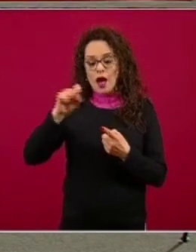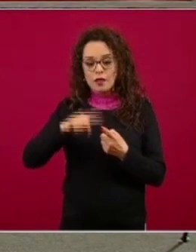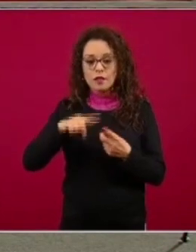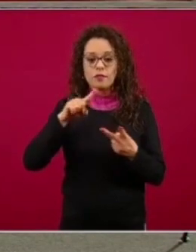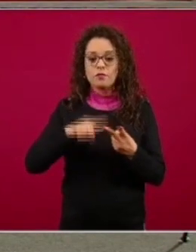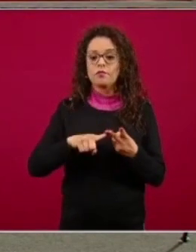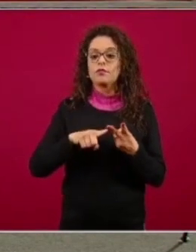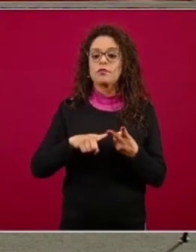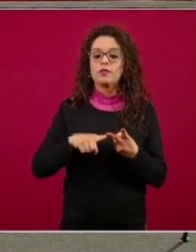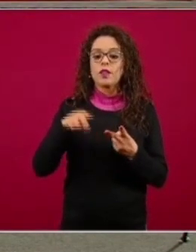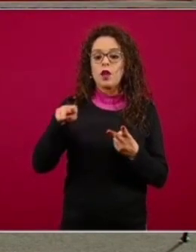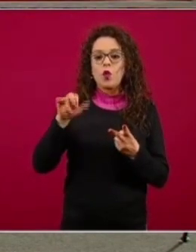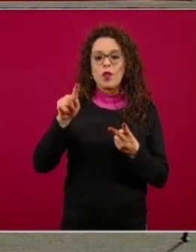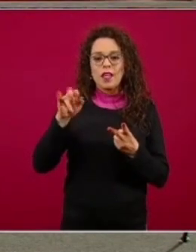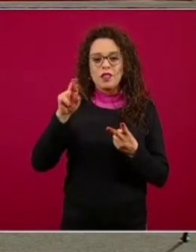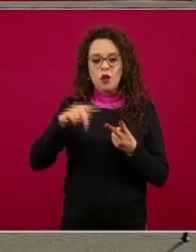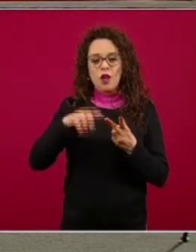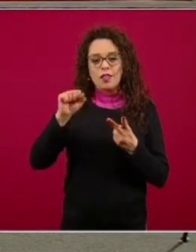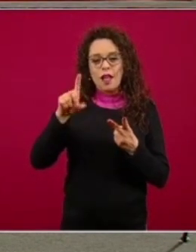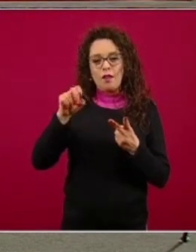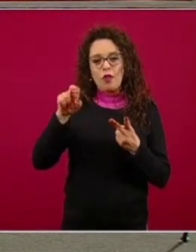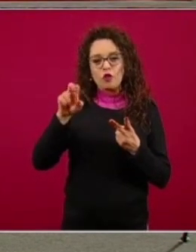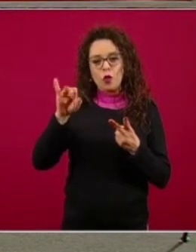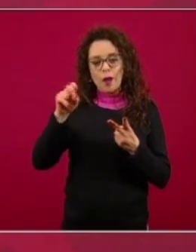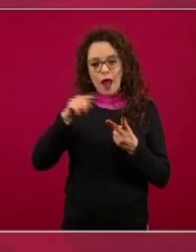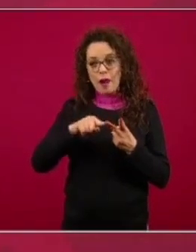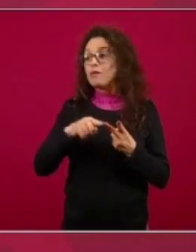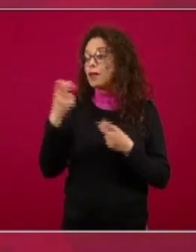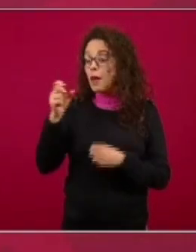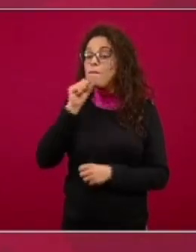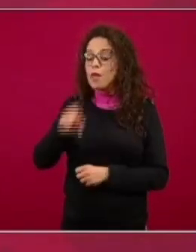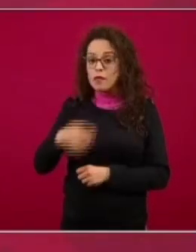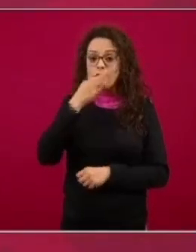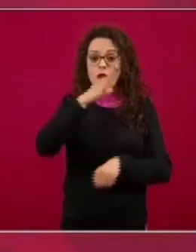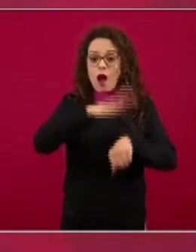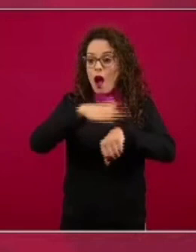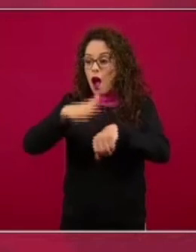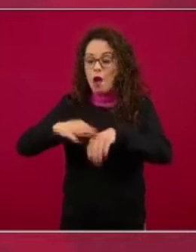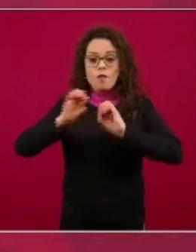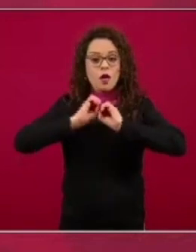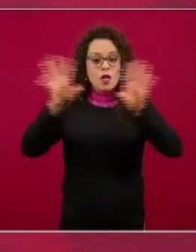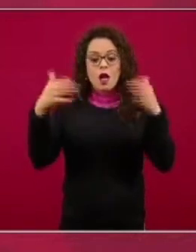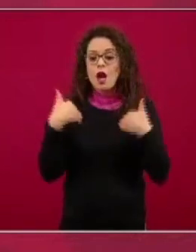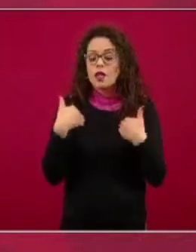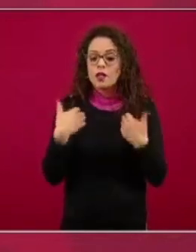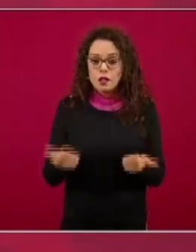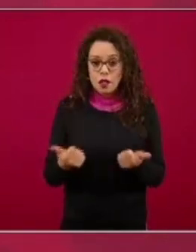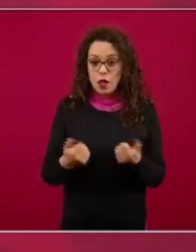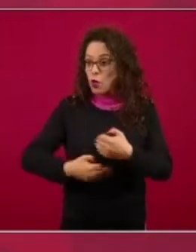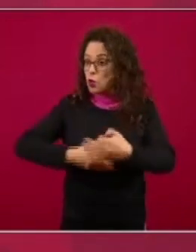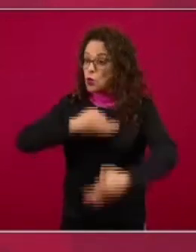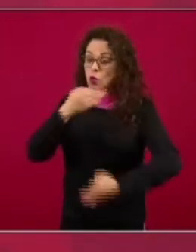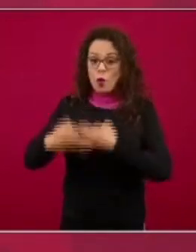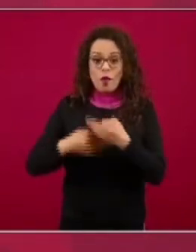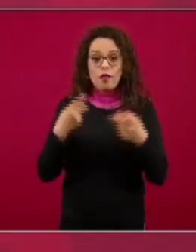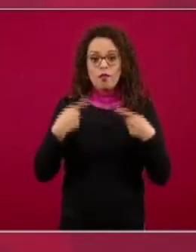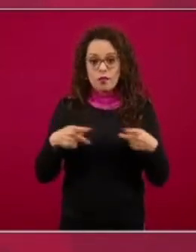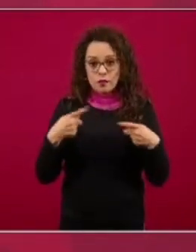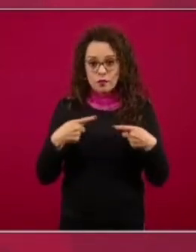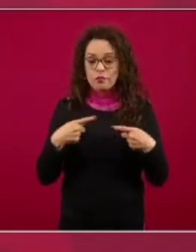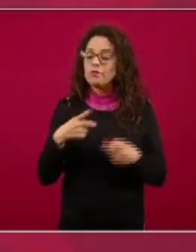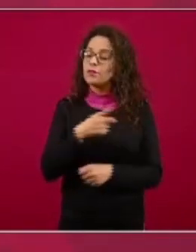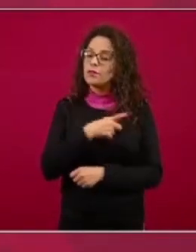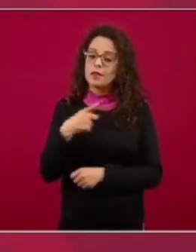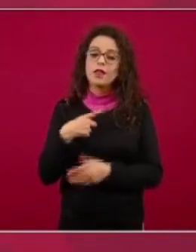Ciencias Médicas y Nutrición Salvador Subirán escuchamos un llamado clarísimo a que toda la población colabore